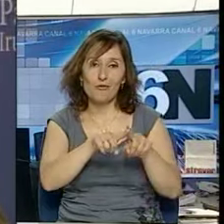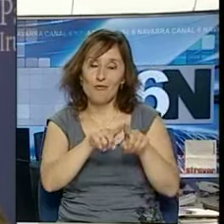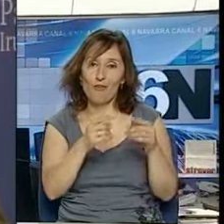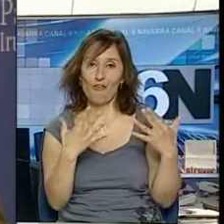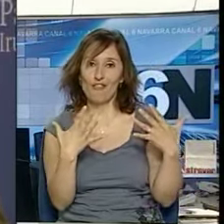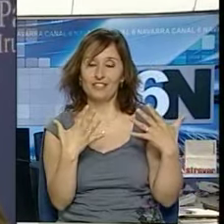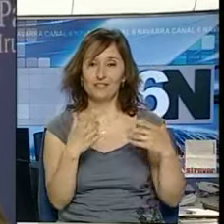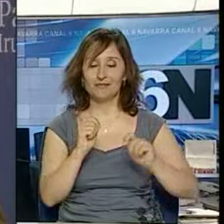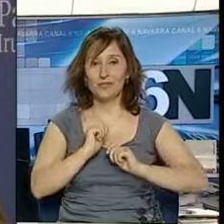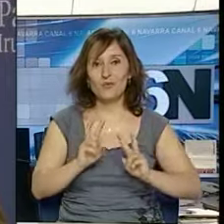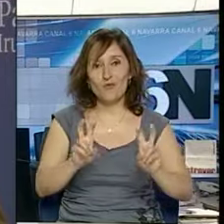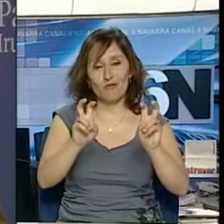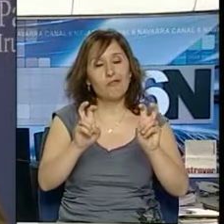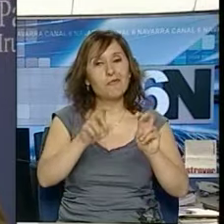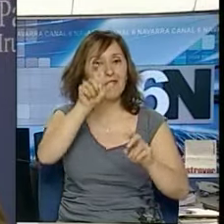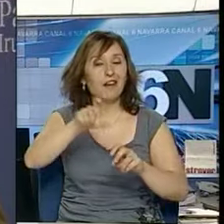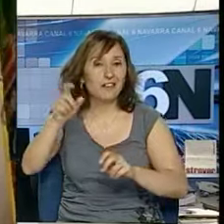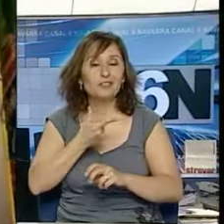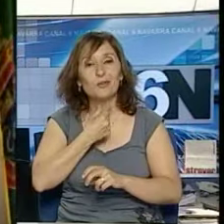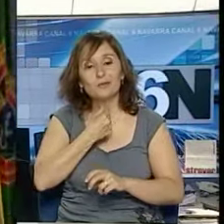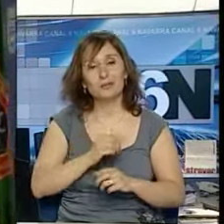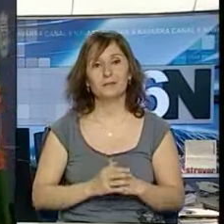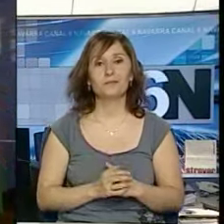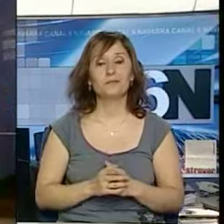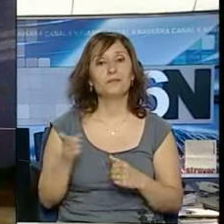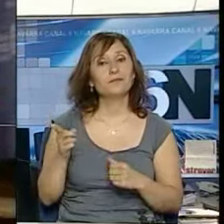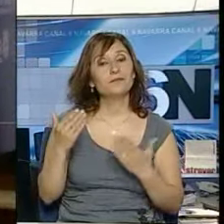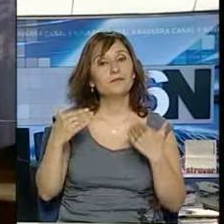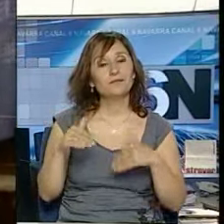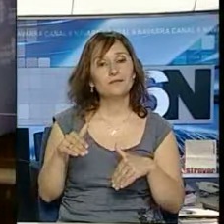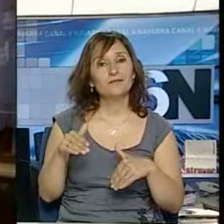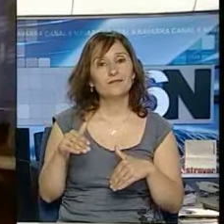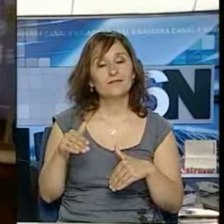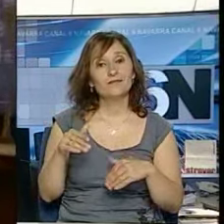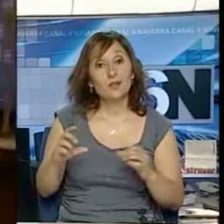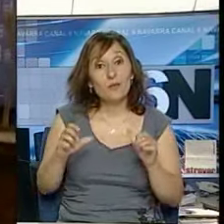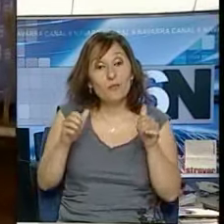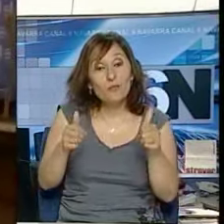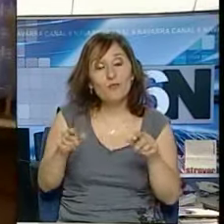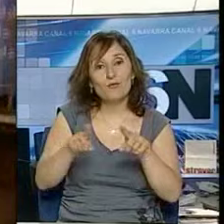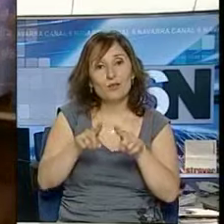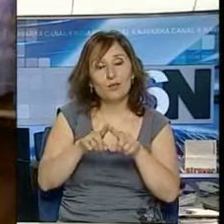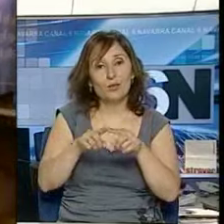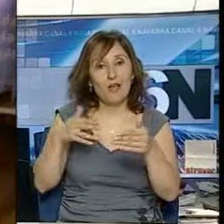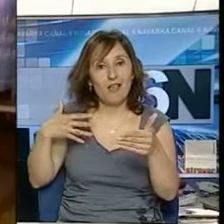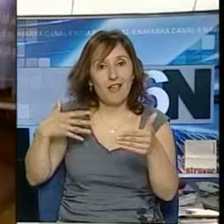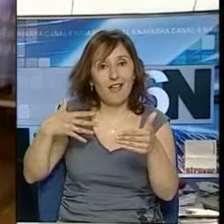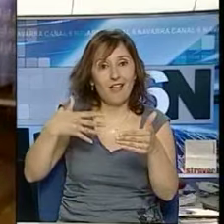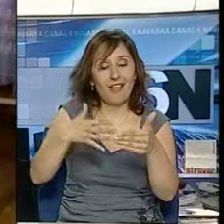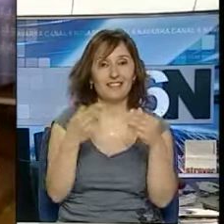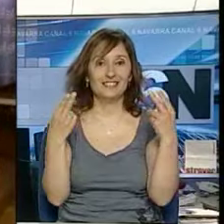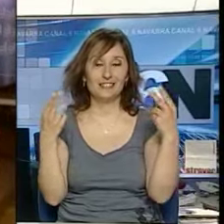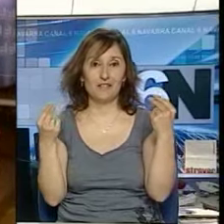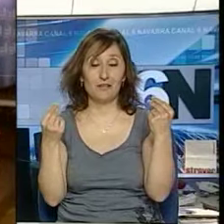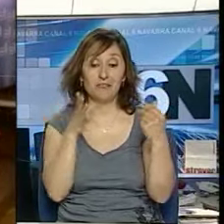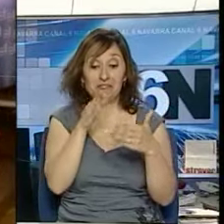y bueno, parece que ha gustado. Hemos asistido a uno de los momentos que marca el inicio de la cuenta atrás y es que solo faltan